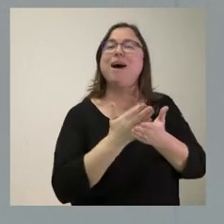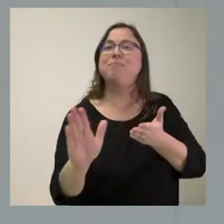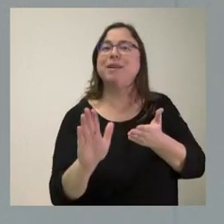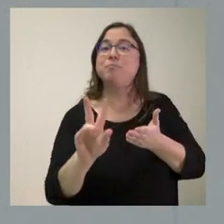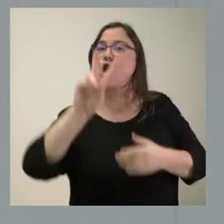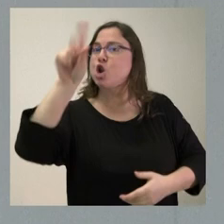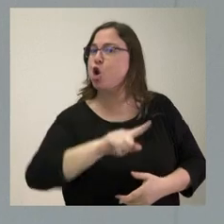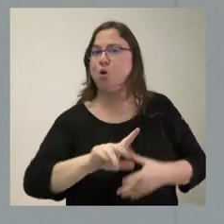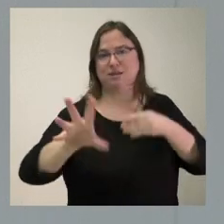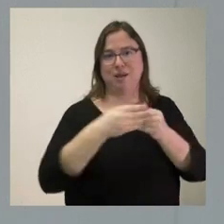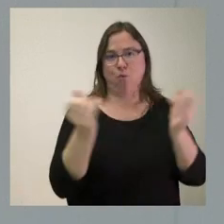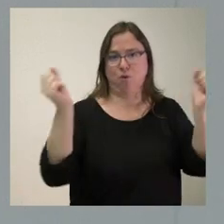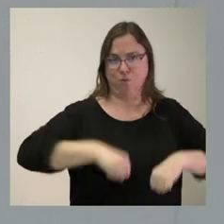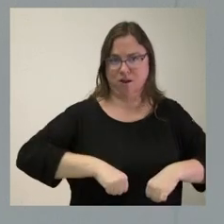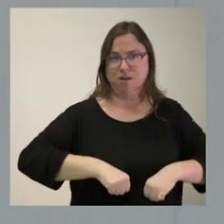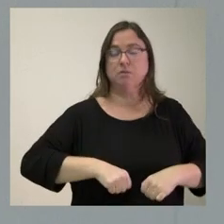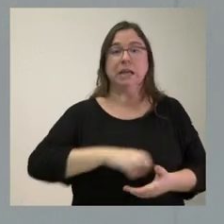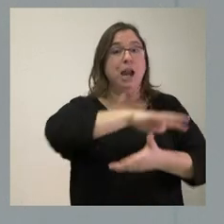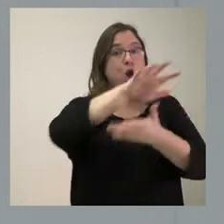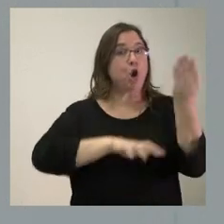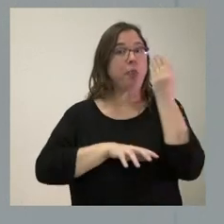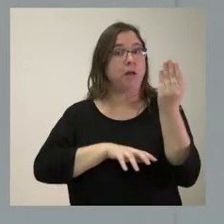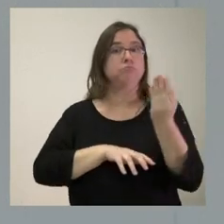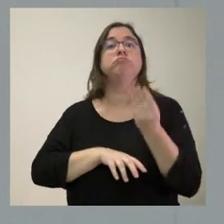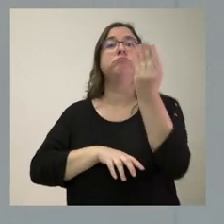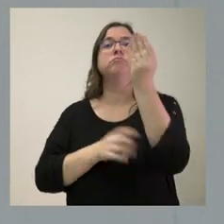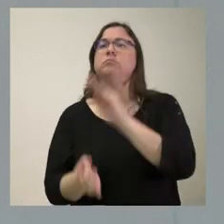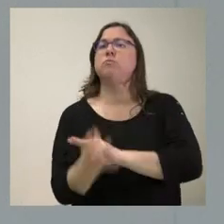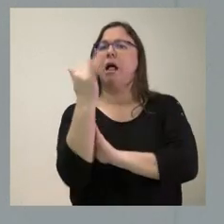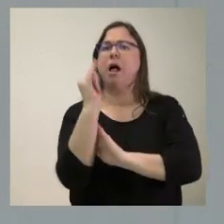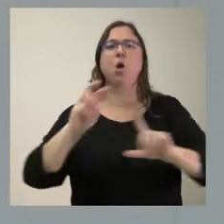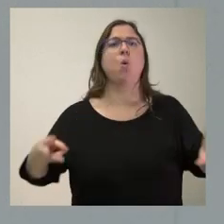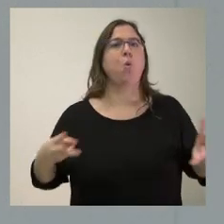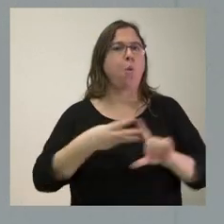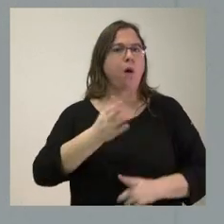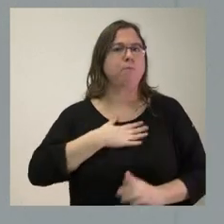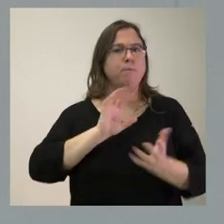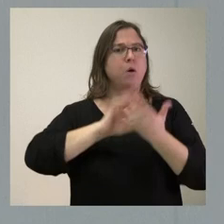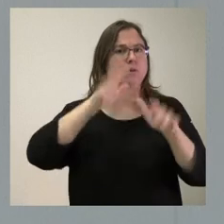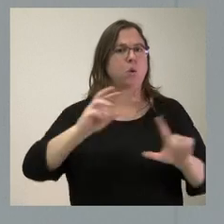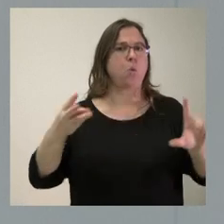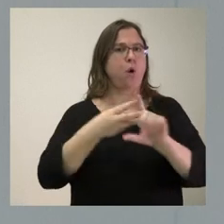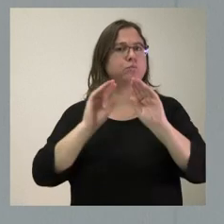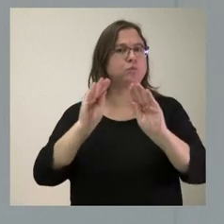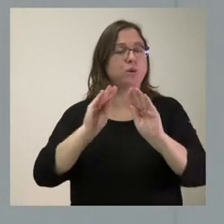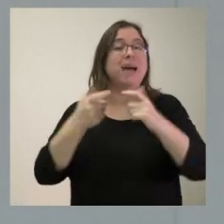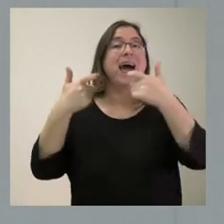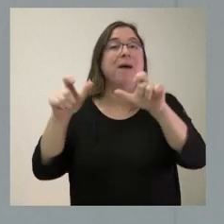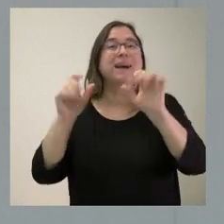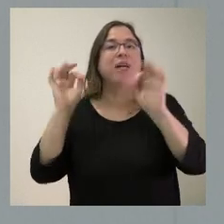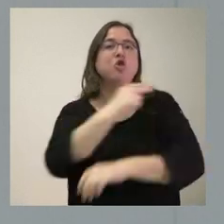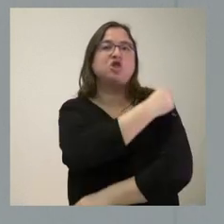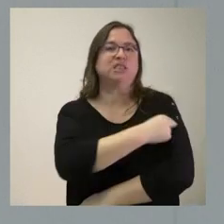no había sido objeto de acuerdo del Gobierno. Esa nota de prensa, como les digo, está colgada en la página web de la Junta de Castilla y León, en el apartado de Sanidad,